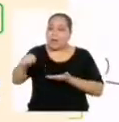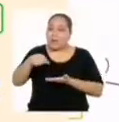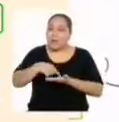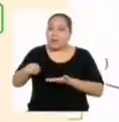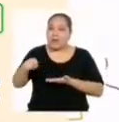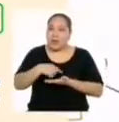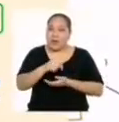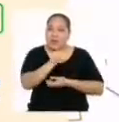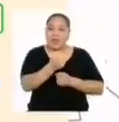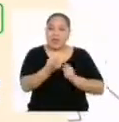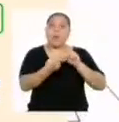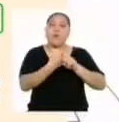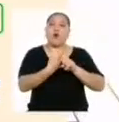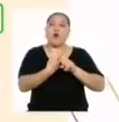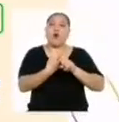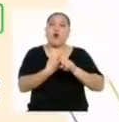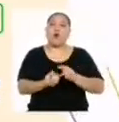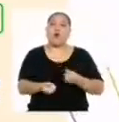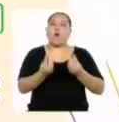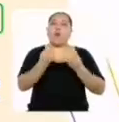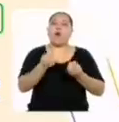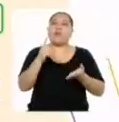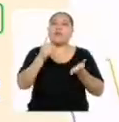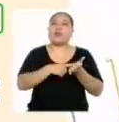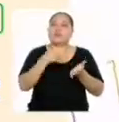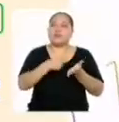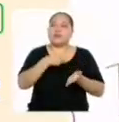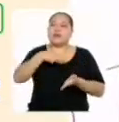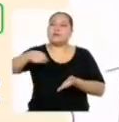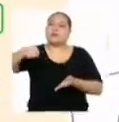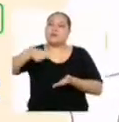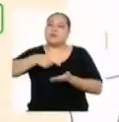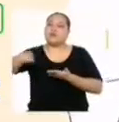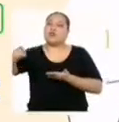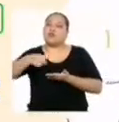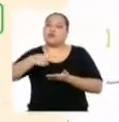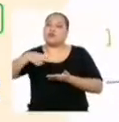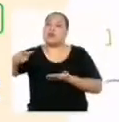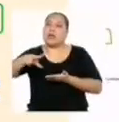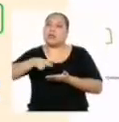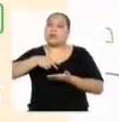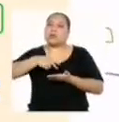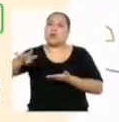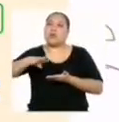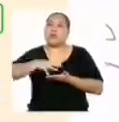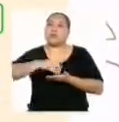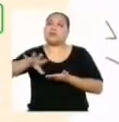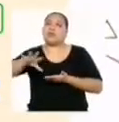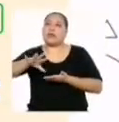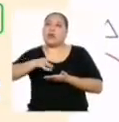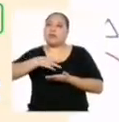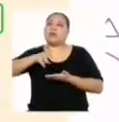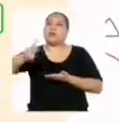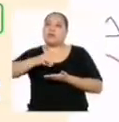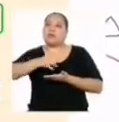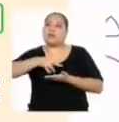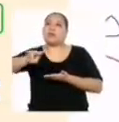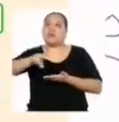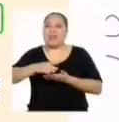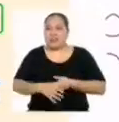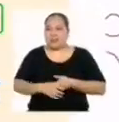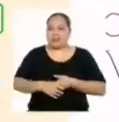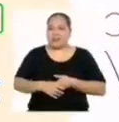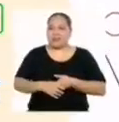domicilio, Por la cantidad de entregas a domicilio que se realiza? Entonces, ¿Cuál sería el ingreso en